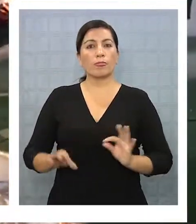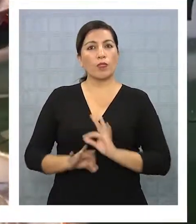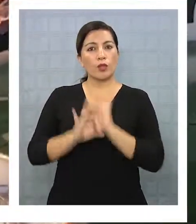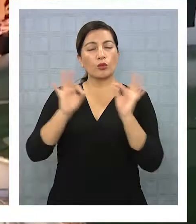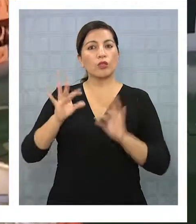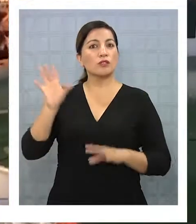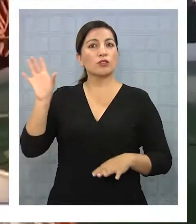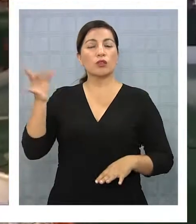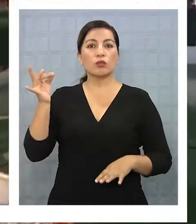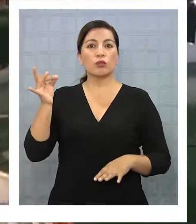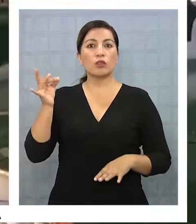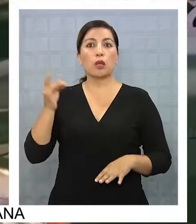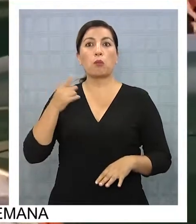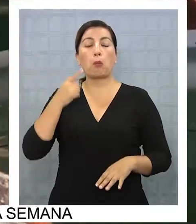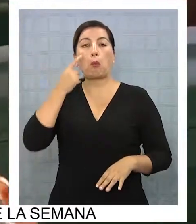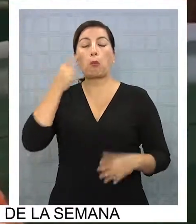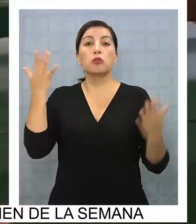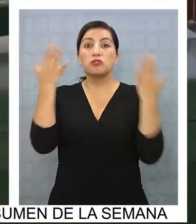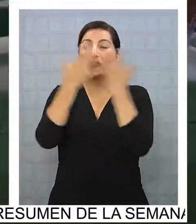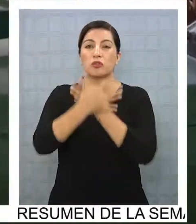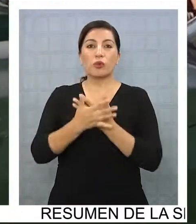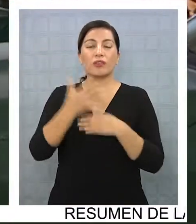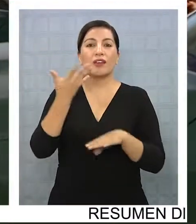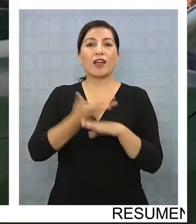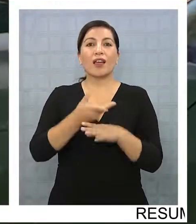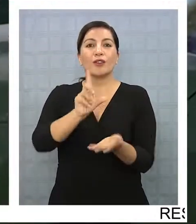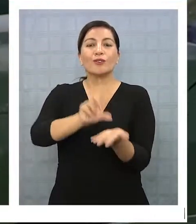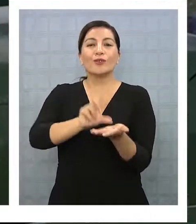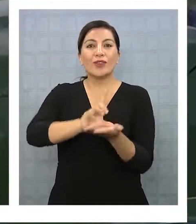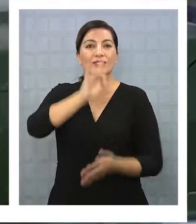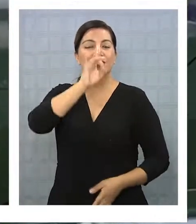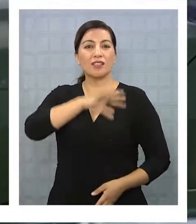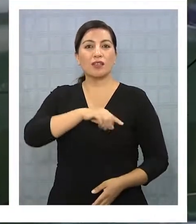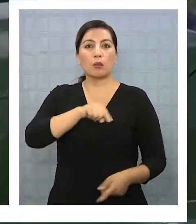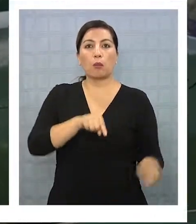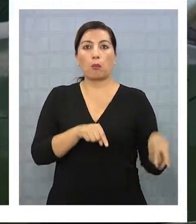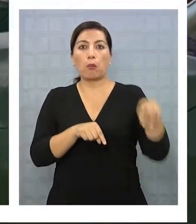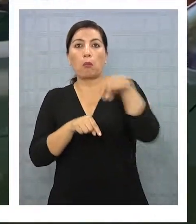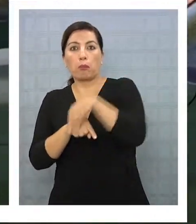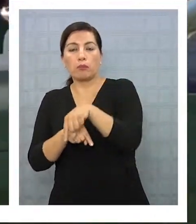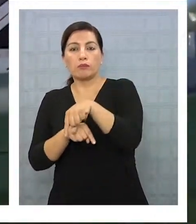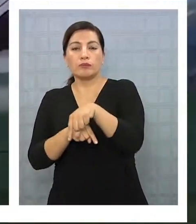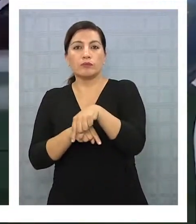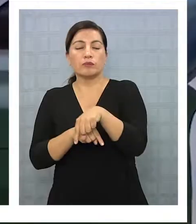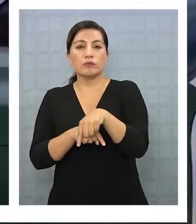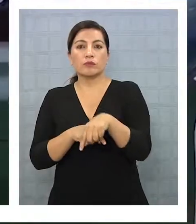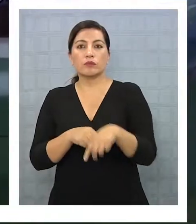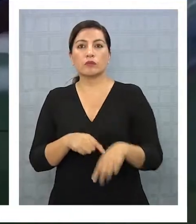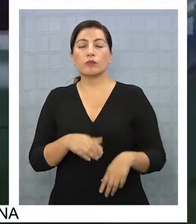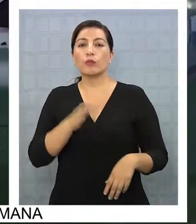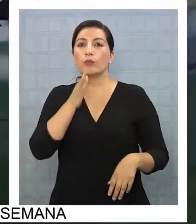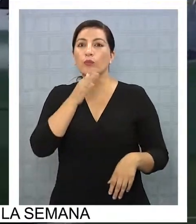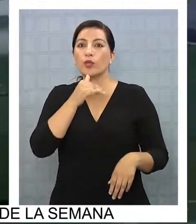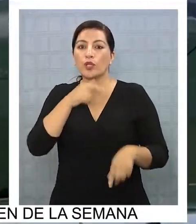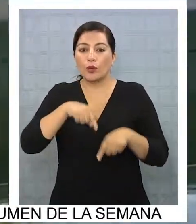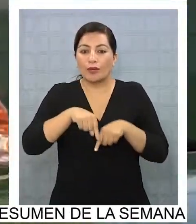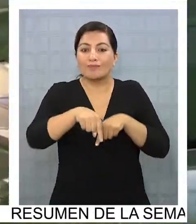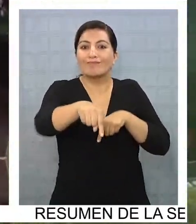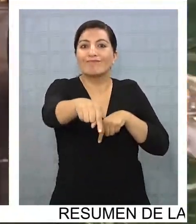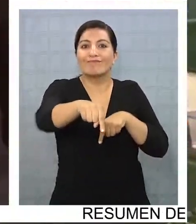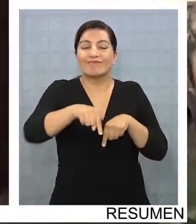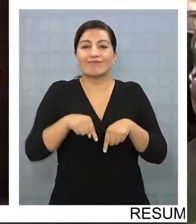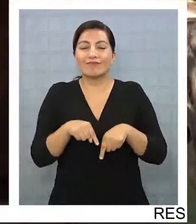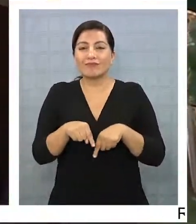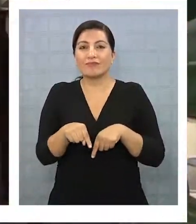físicamente en territorio chileno, porque no existe un límite nítido, objetivo, que diga